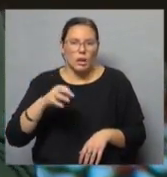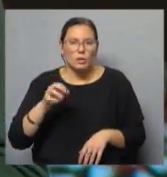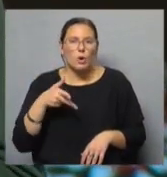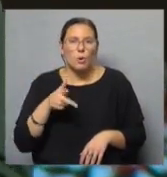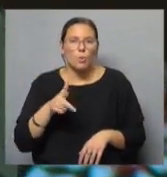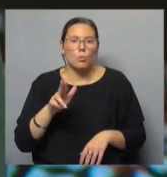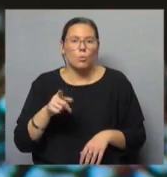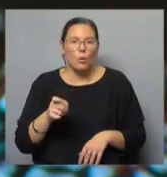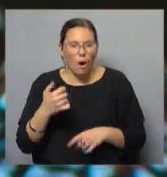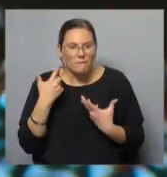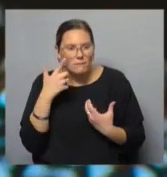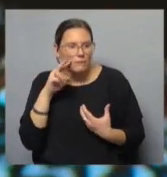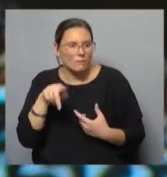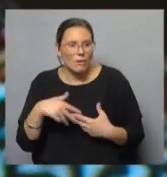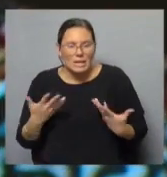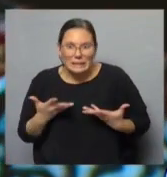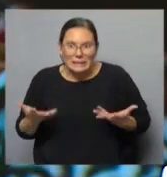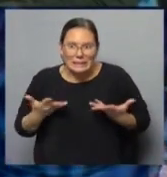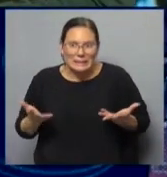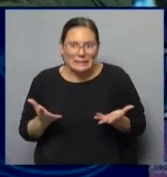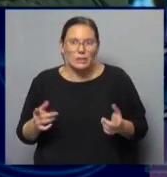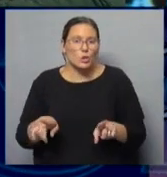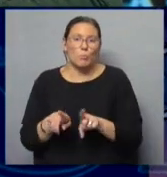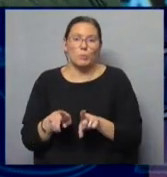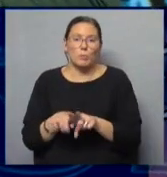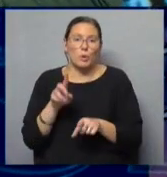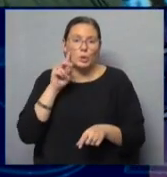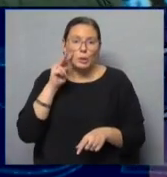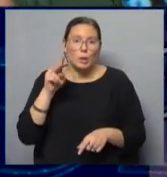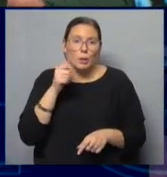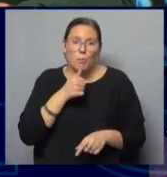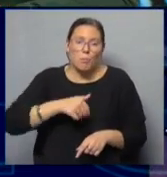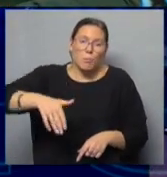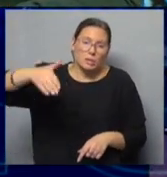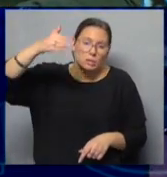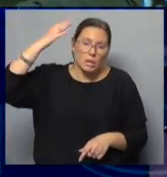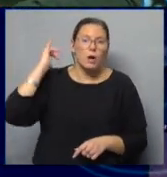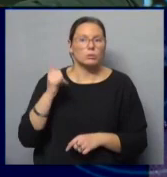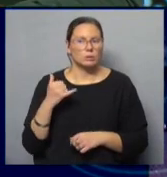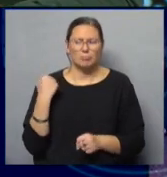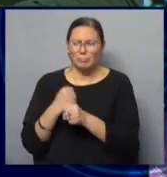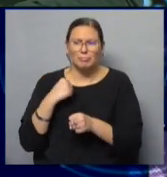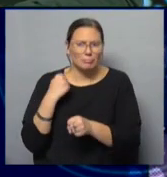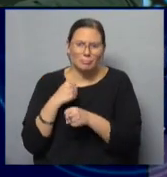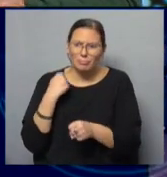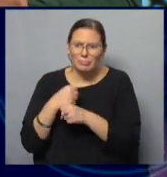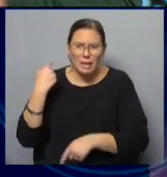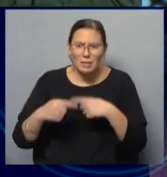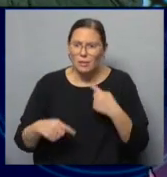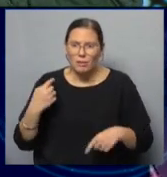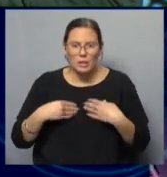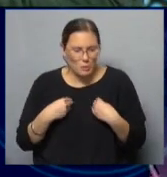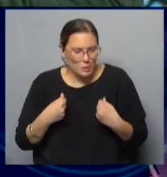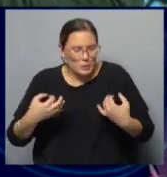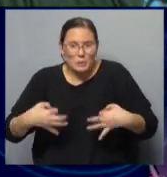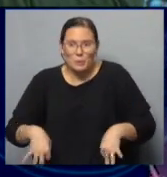entusiasmados y siguen en contra. Entonces me veo en ese camino. Y si miro para atrás, sí veo que hice un montón de cosas y que me siento